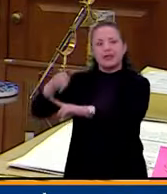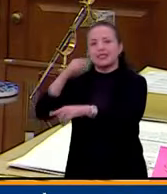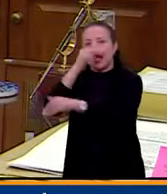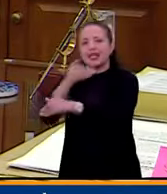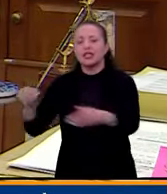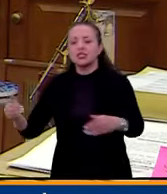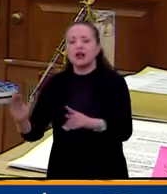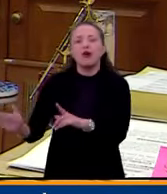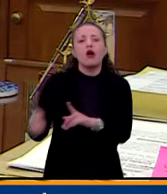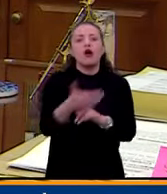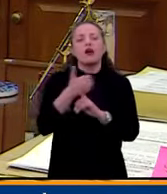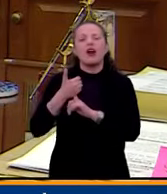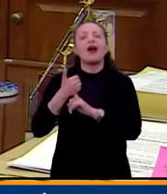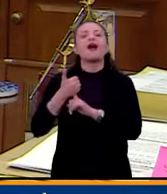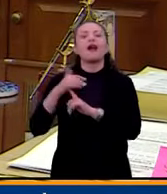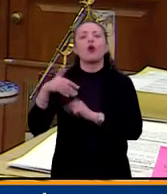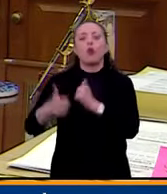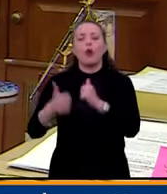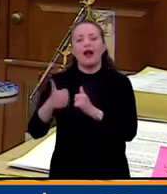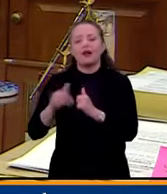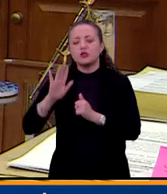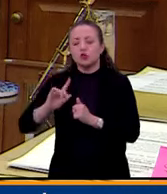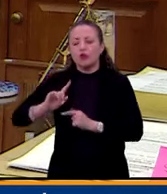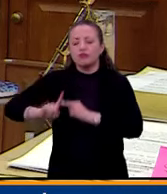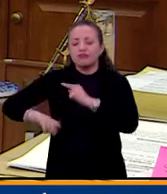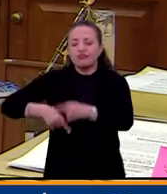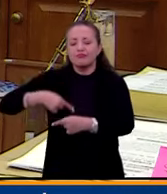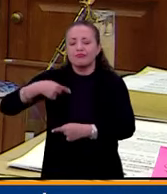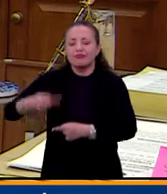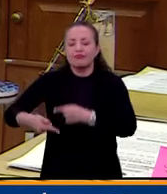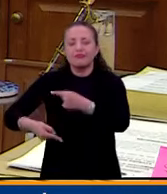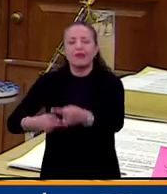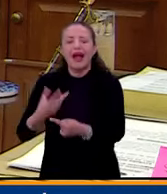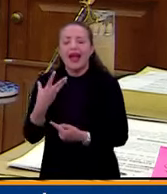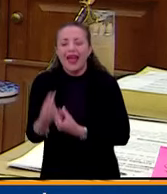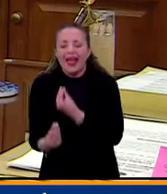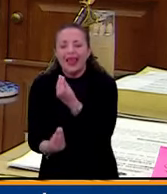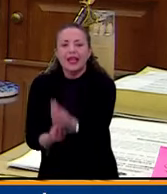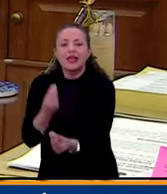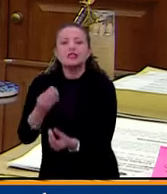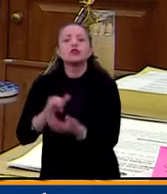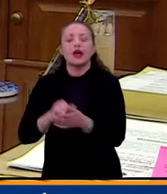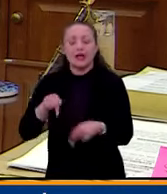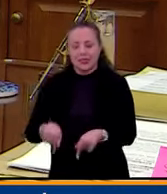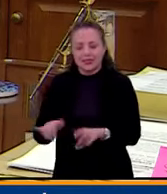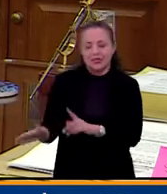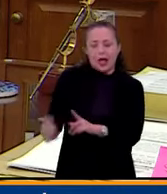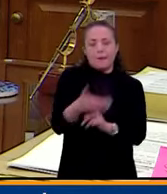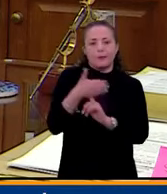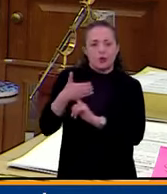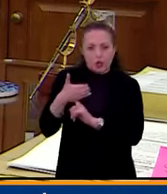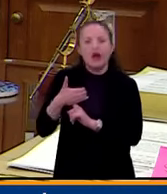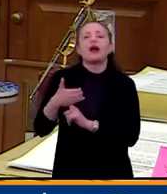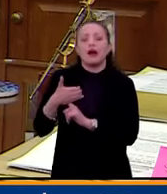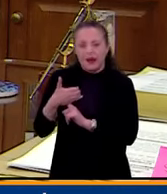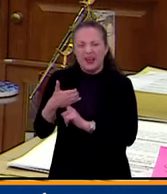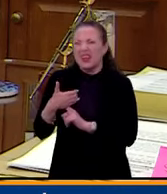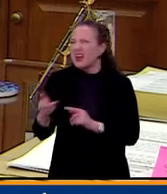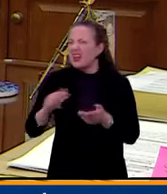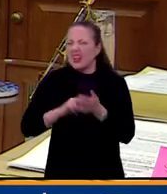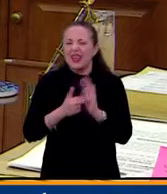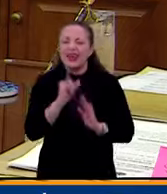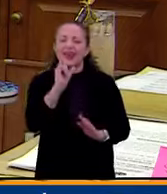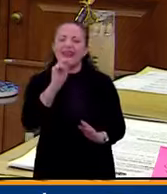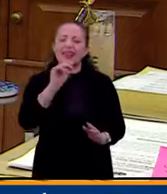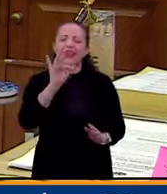intergeneracional. Vamos a proteger intergeneracionalmente. ¿Qué significa?